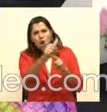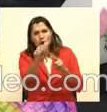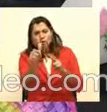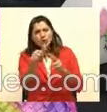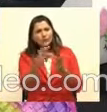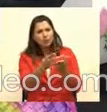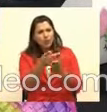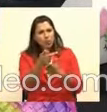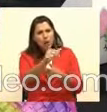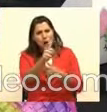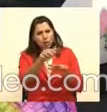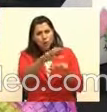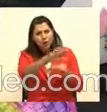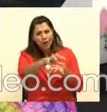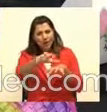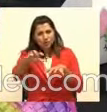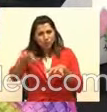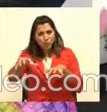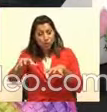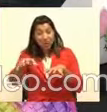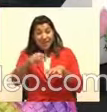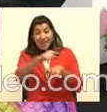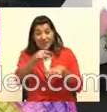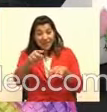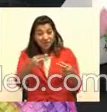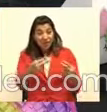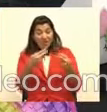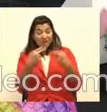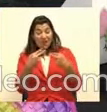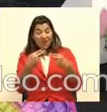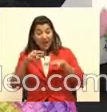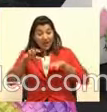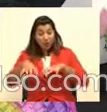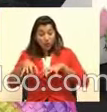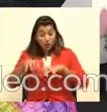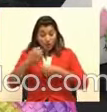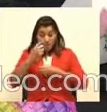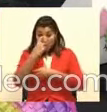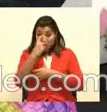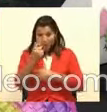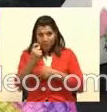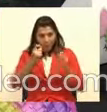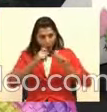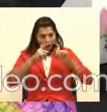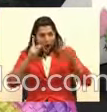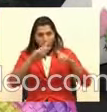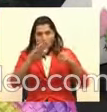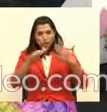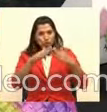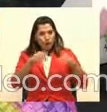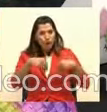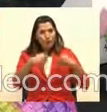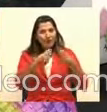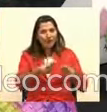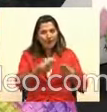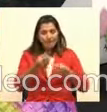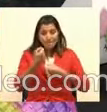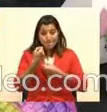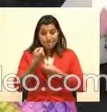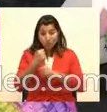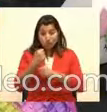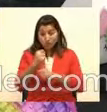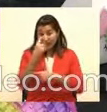que se asombra de ver lo que esta municipalidad da para ellos. Alfonso,